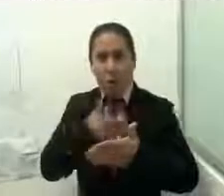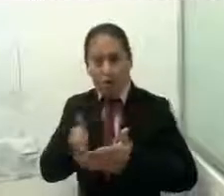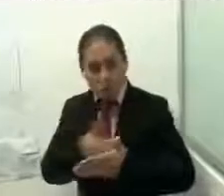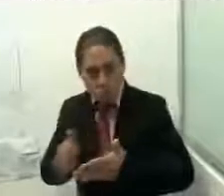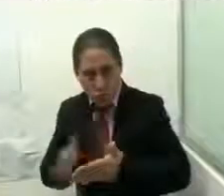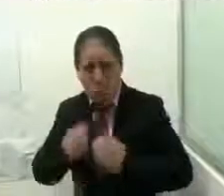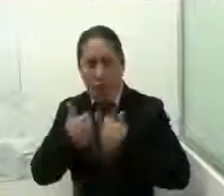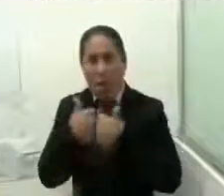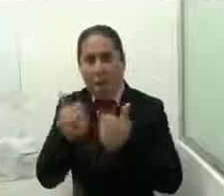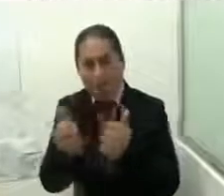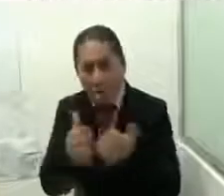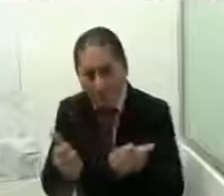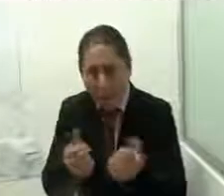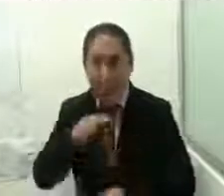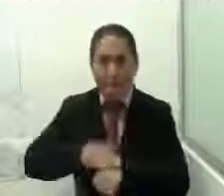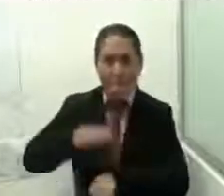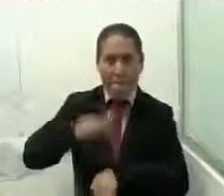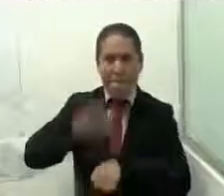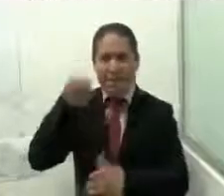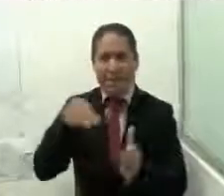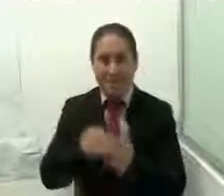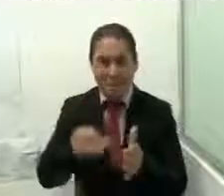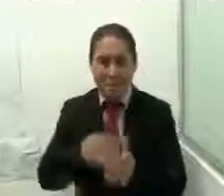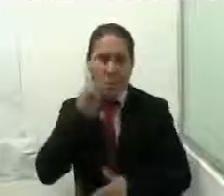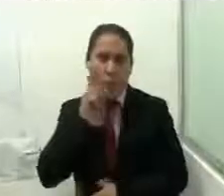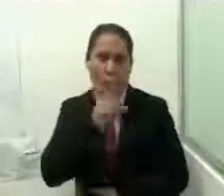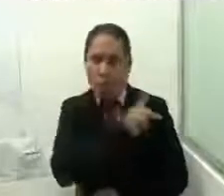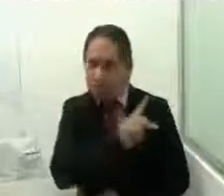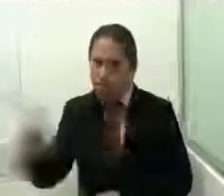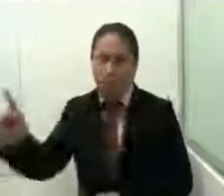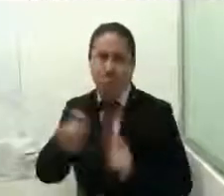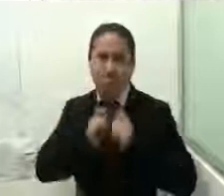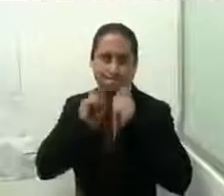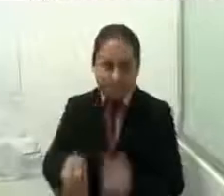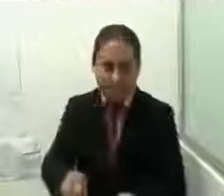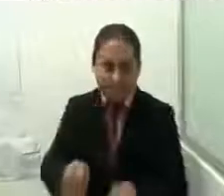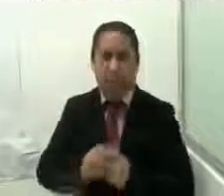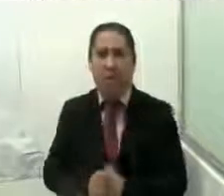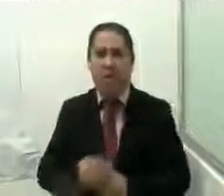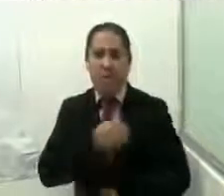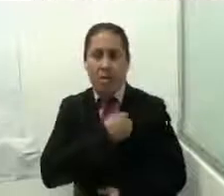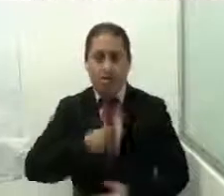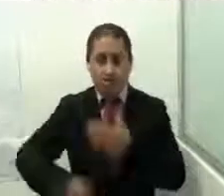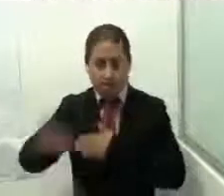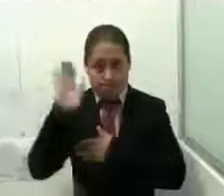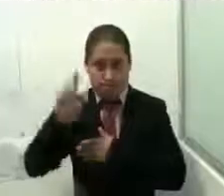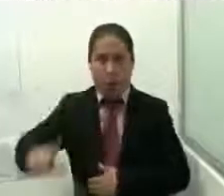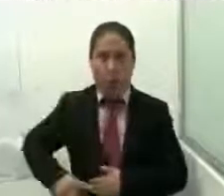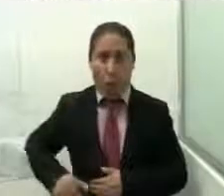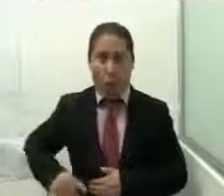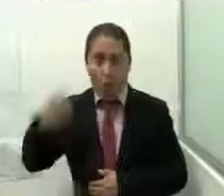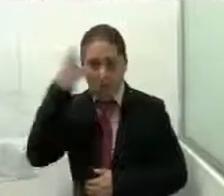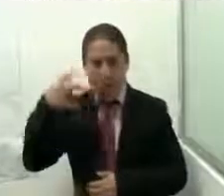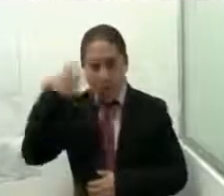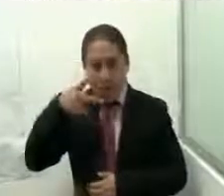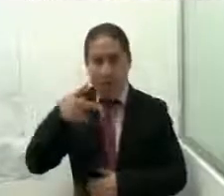beneficiando a más de 3.000 mujeres. Como una muestra del compromiso social del Gobernador del Estado, el licenciado Manuel